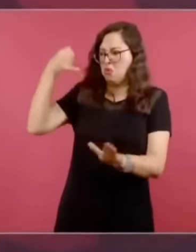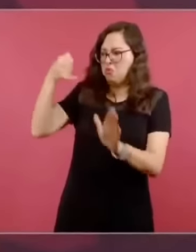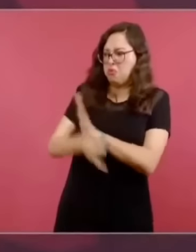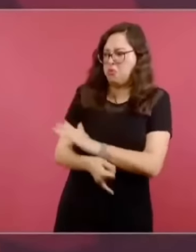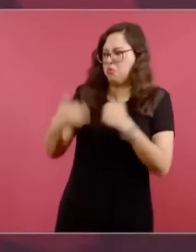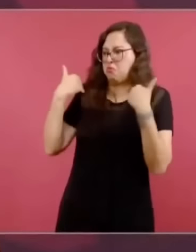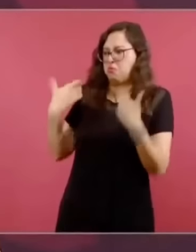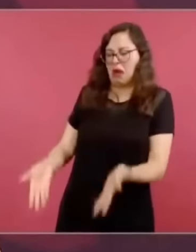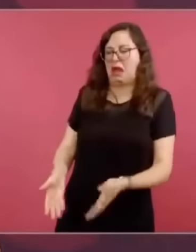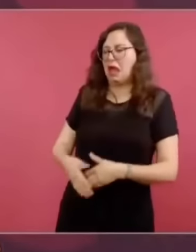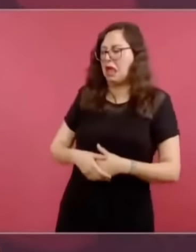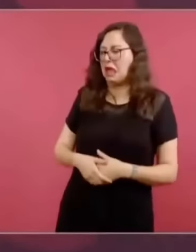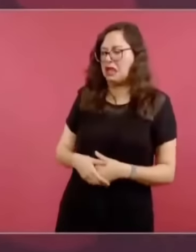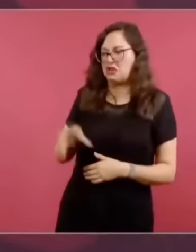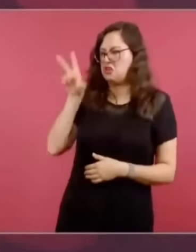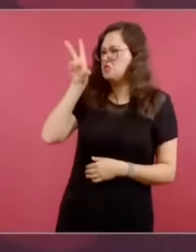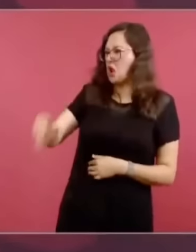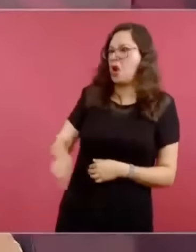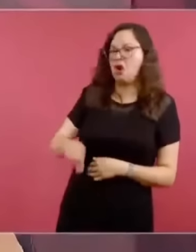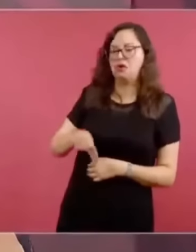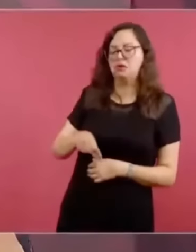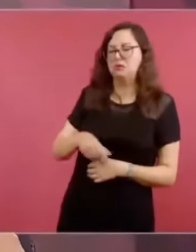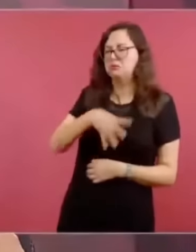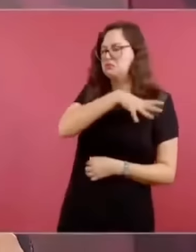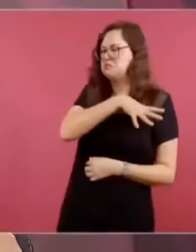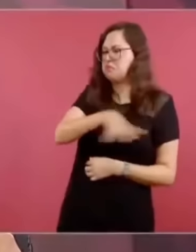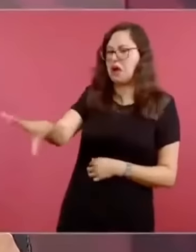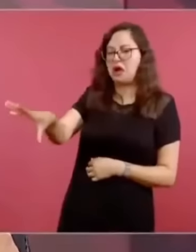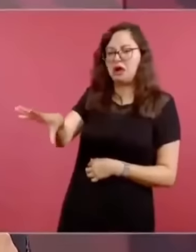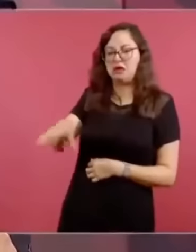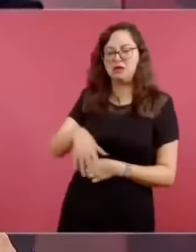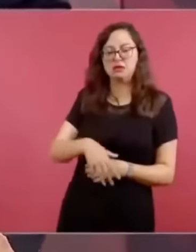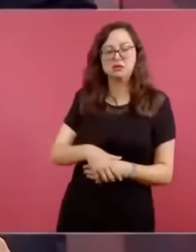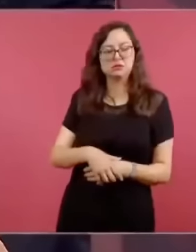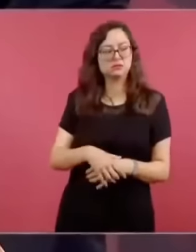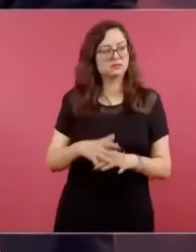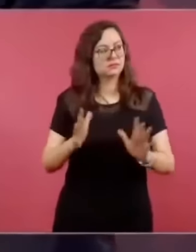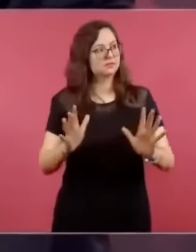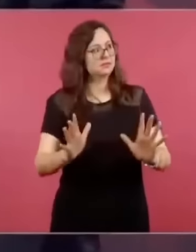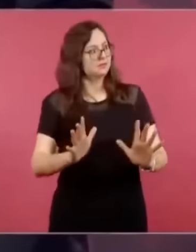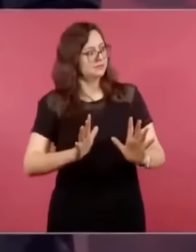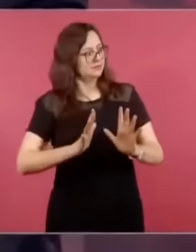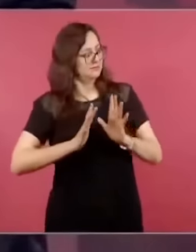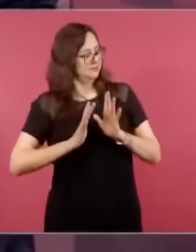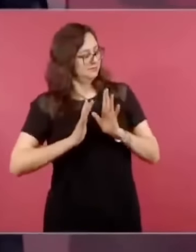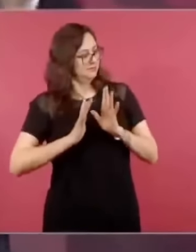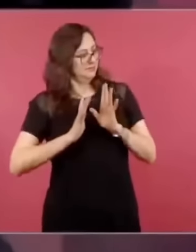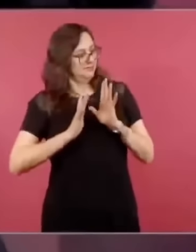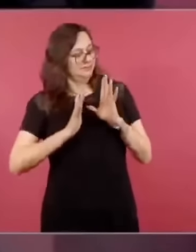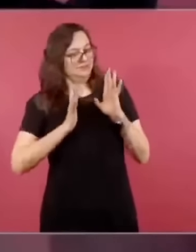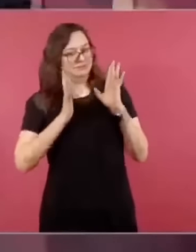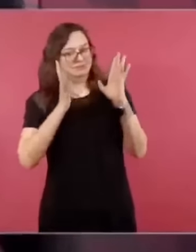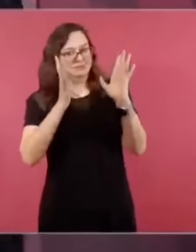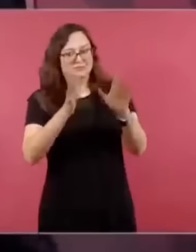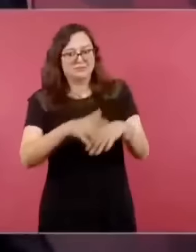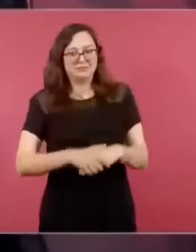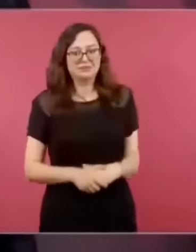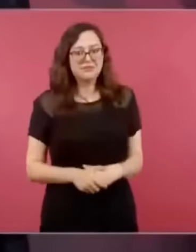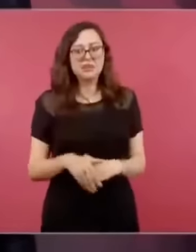que hubiesen más cardiólogos, pediatras que nos hacen falta,